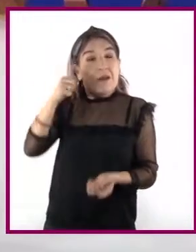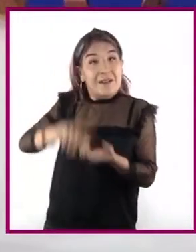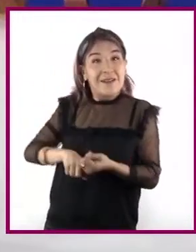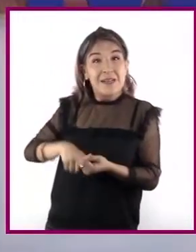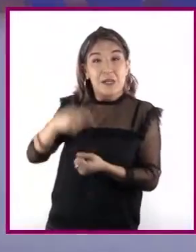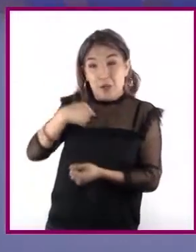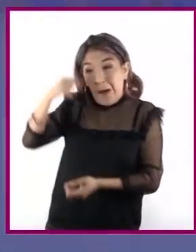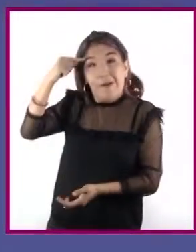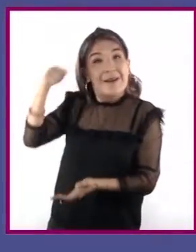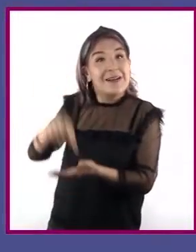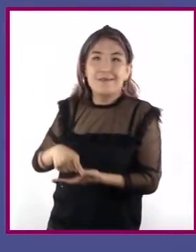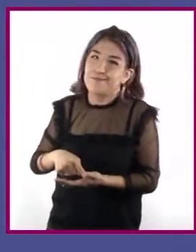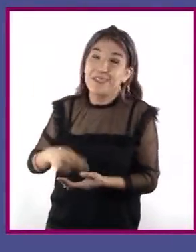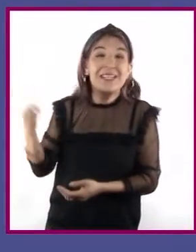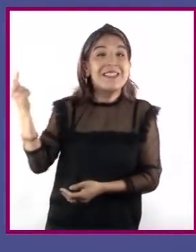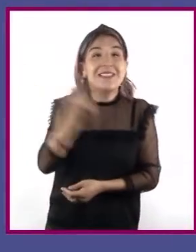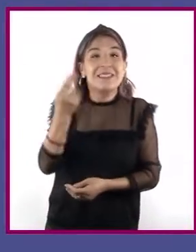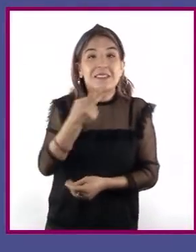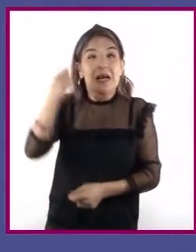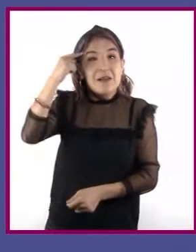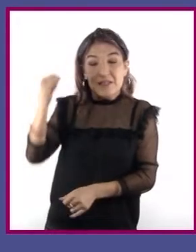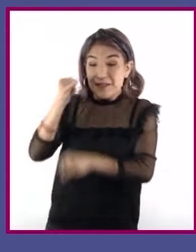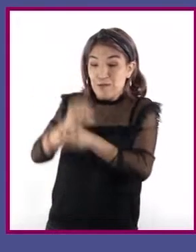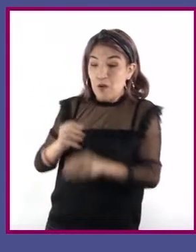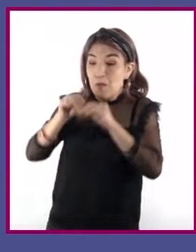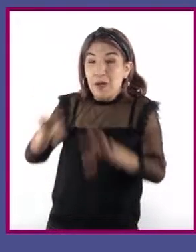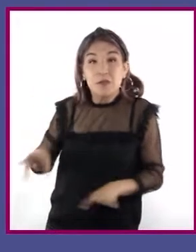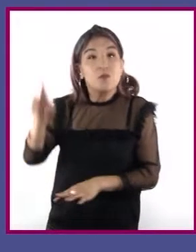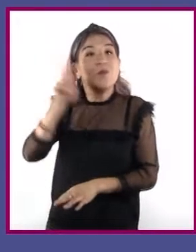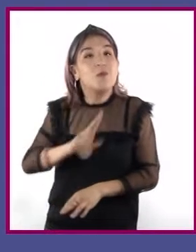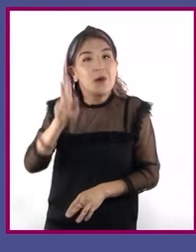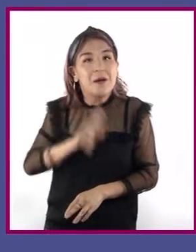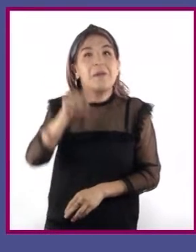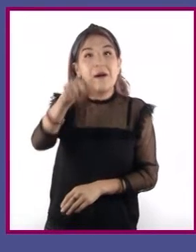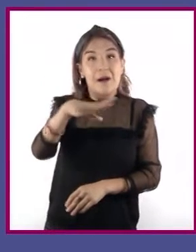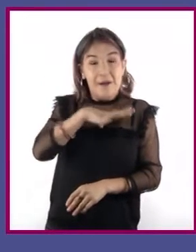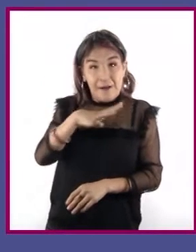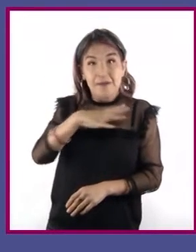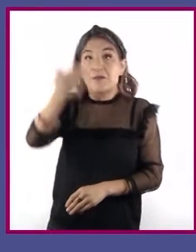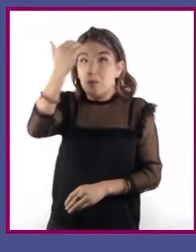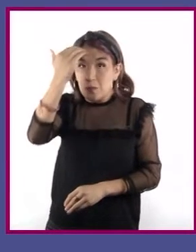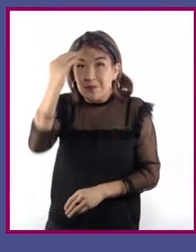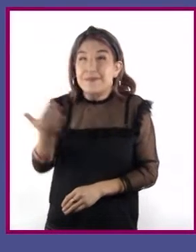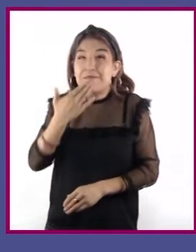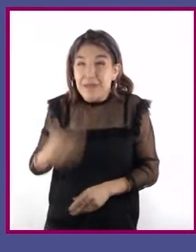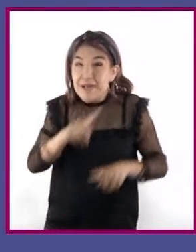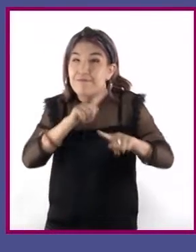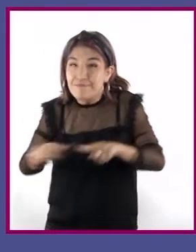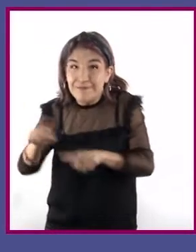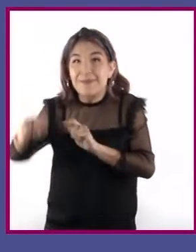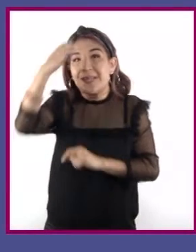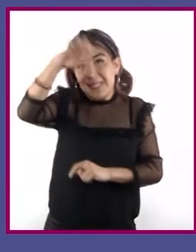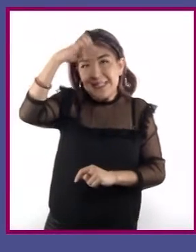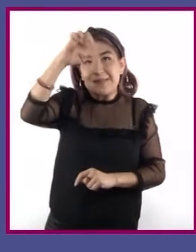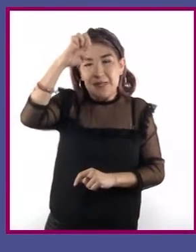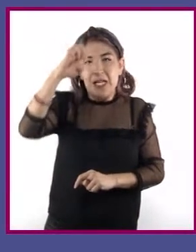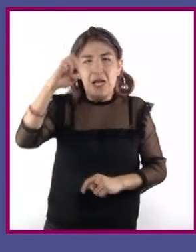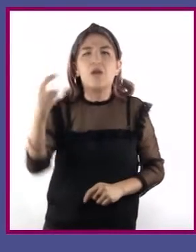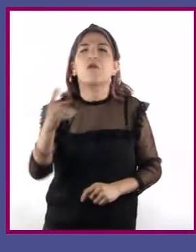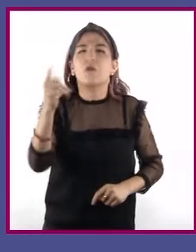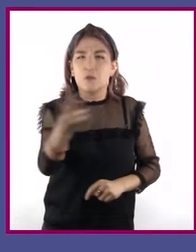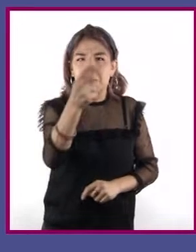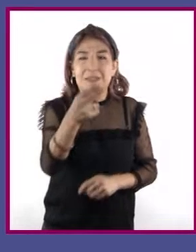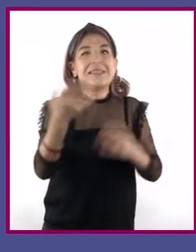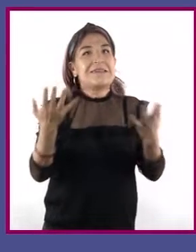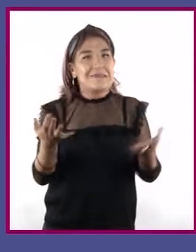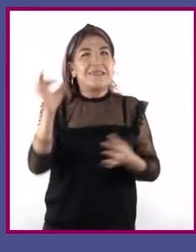suficiente. Debe estar justificada en hechos para que tenga la categoría de conocimiento. Ustedes se han